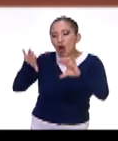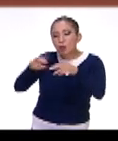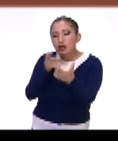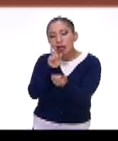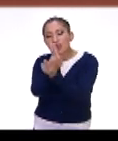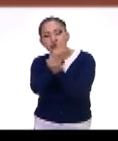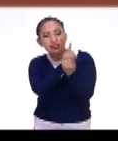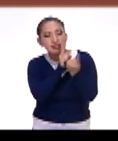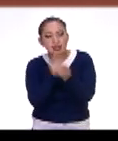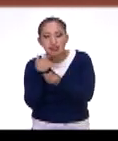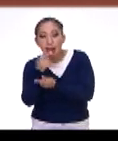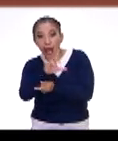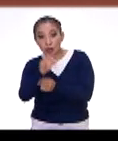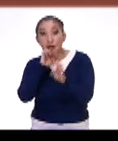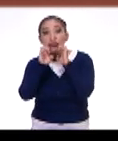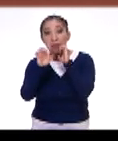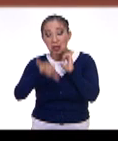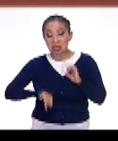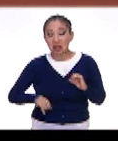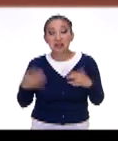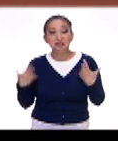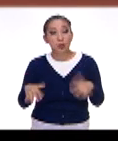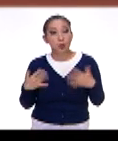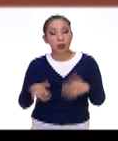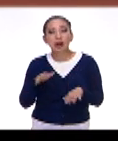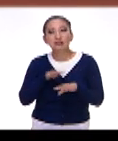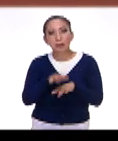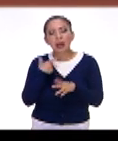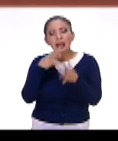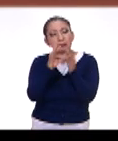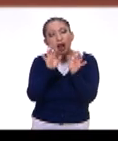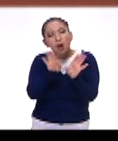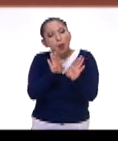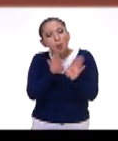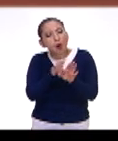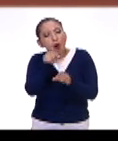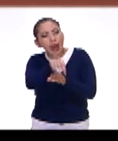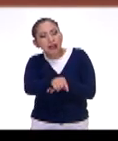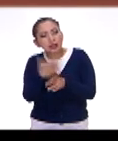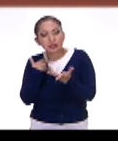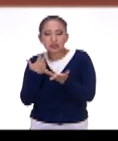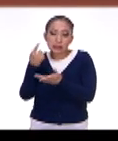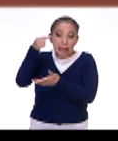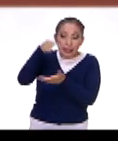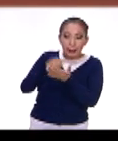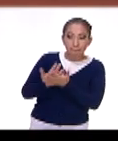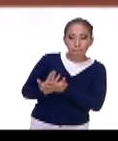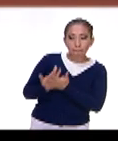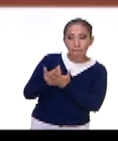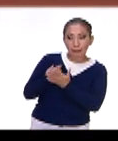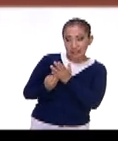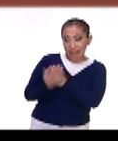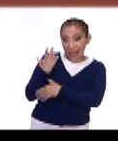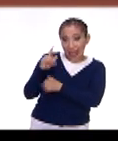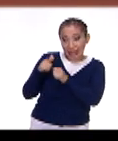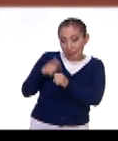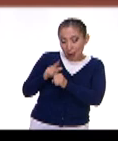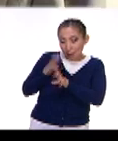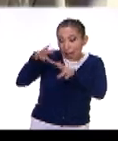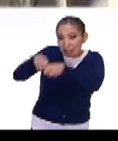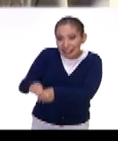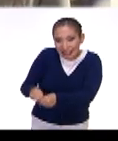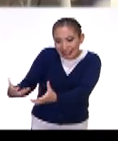comunidades. Y hay unas entrevistas muy interesantes donde nos explican cómo es que ellos esperan que salgan los insectos para